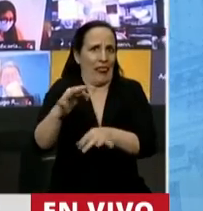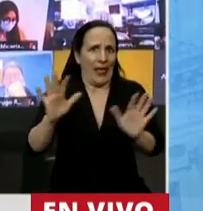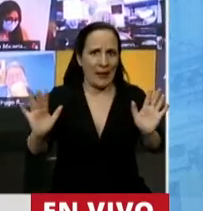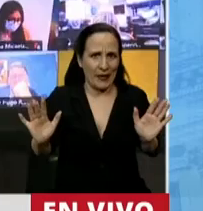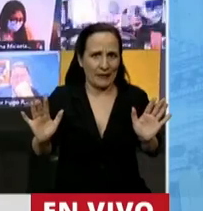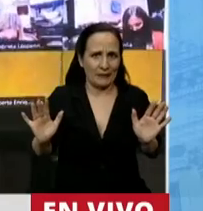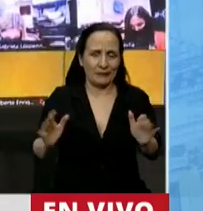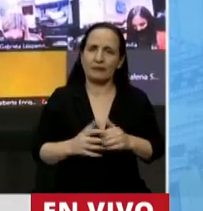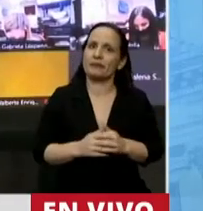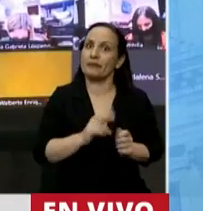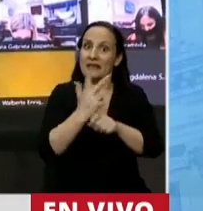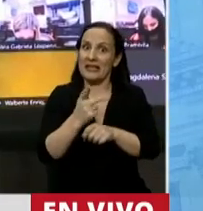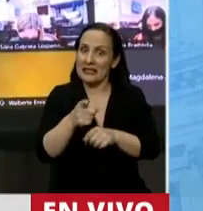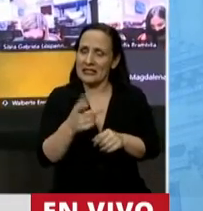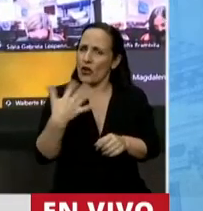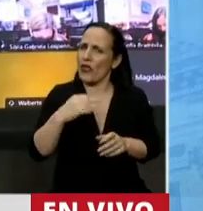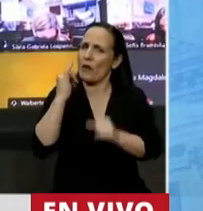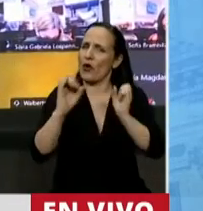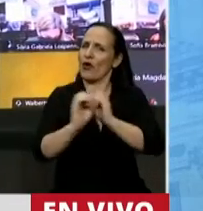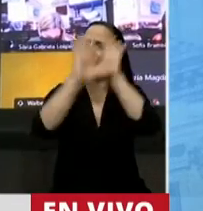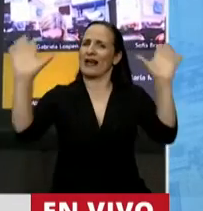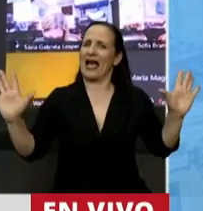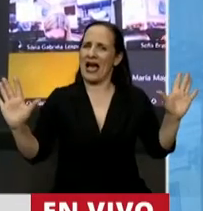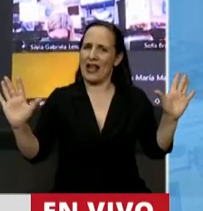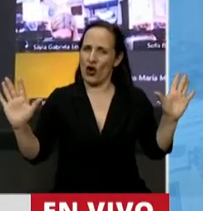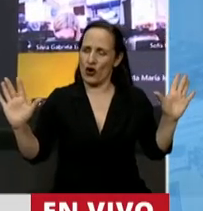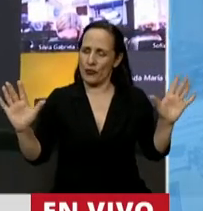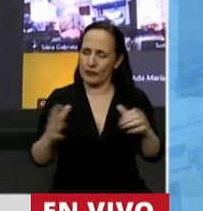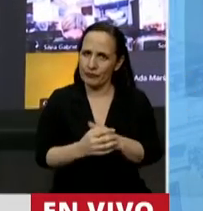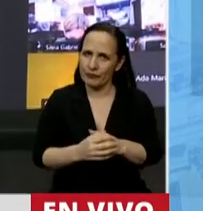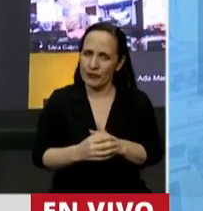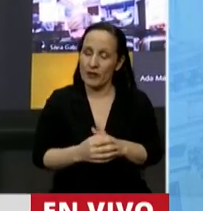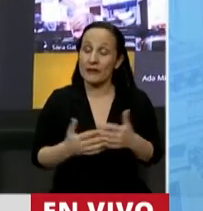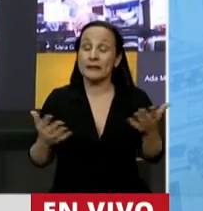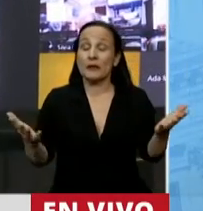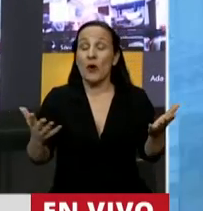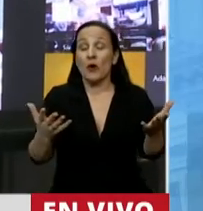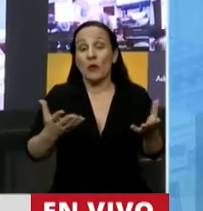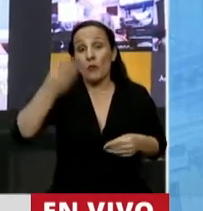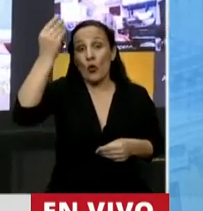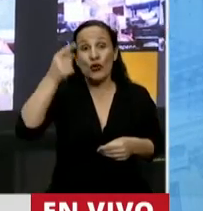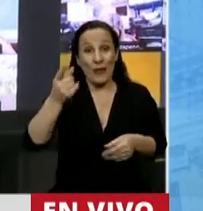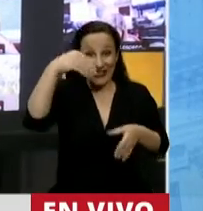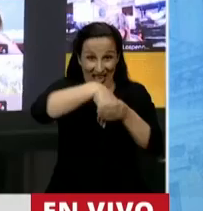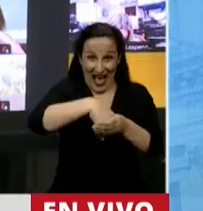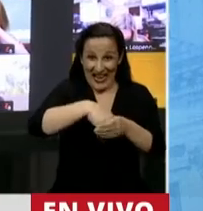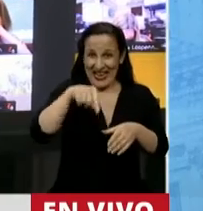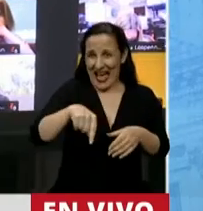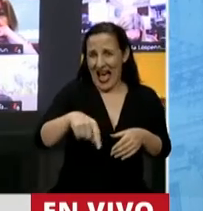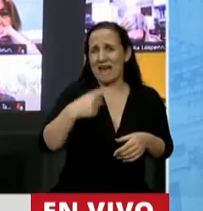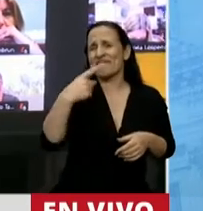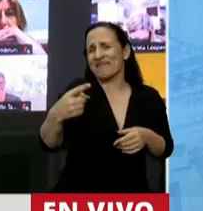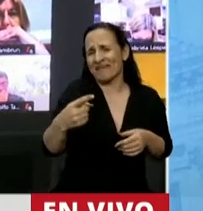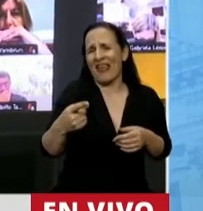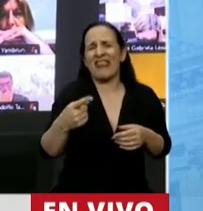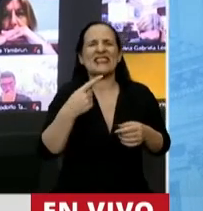también tenemos que decirlo con claridad, hacemos declaraciones muchas veces aquí adentro, que son parte